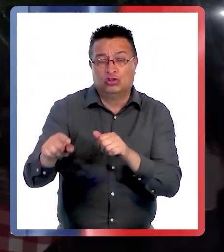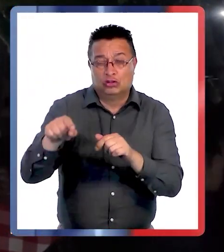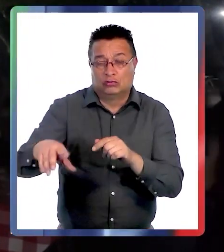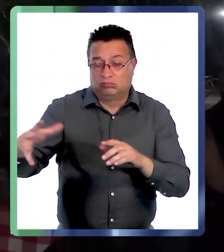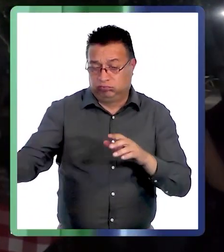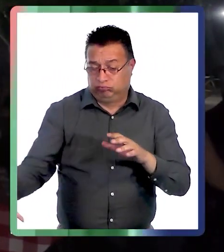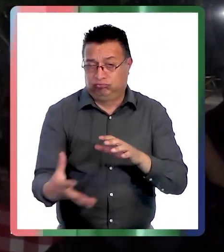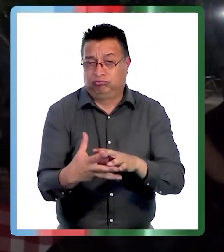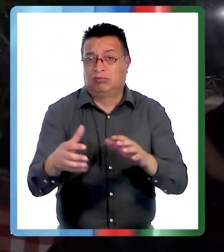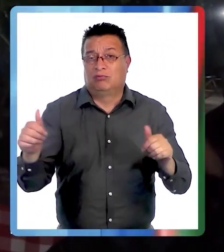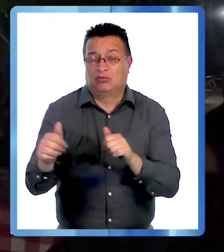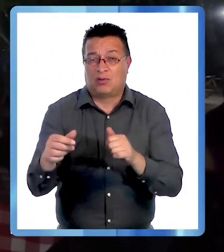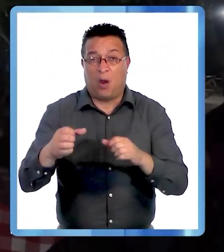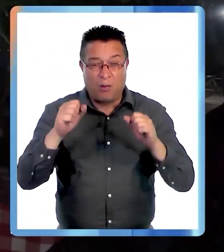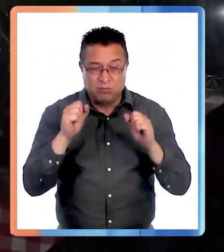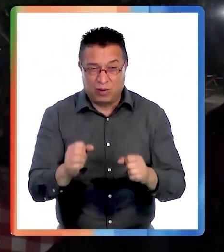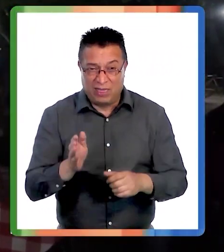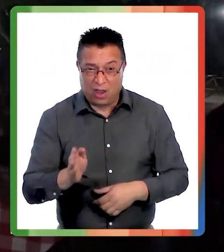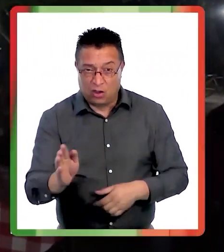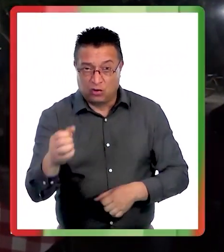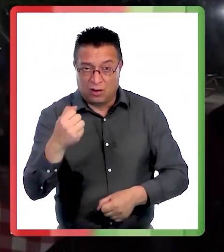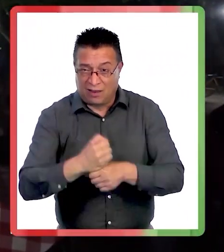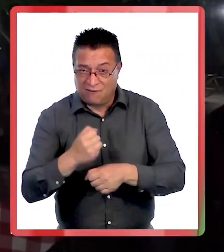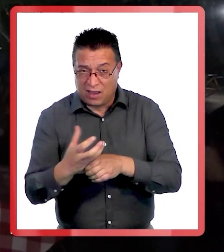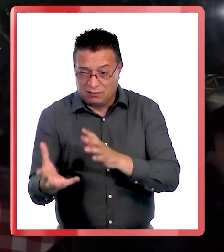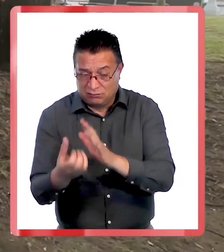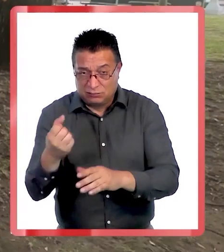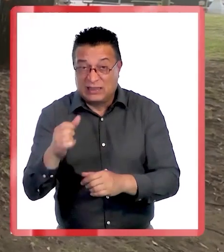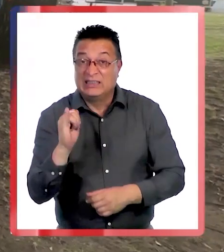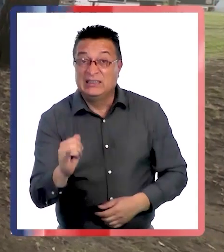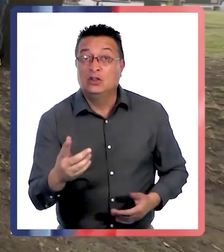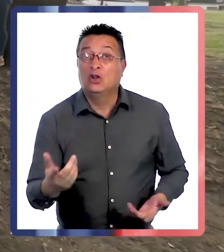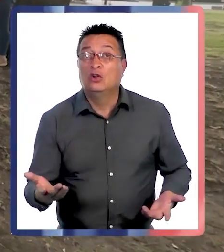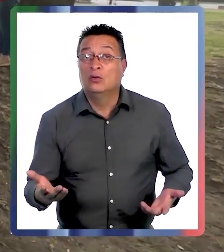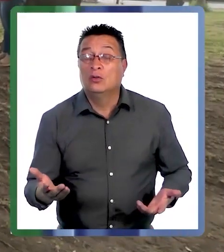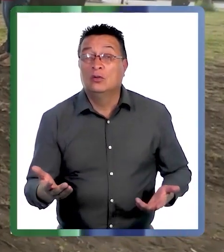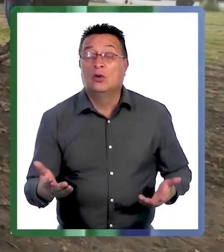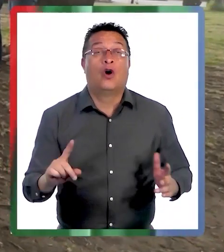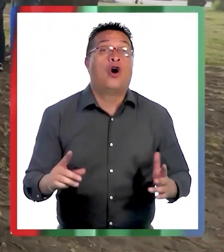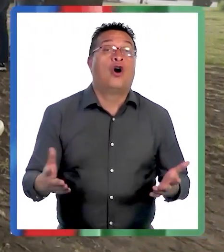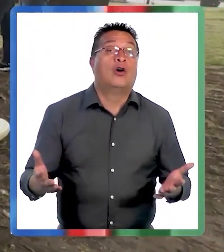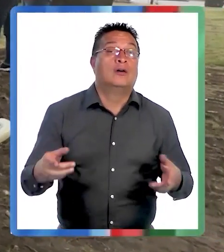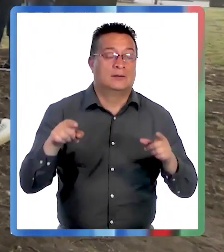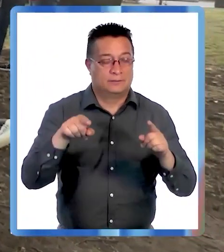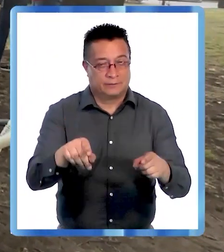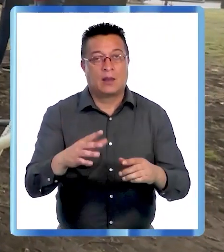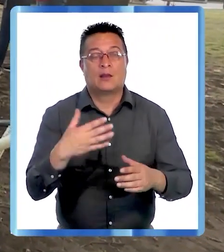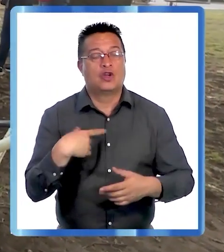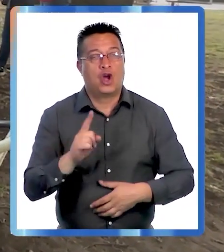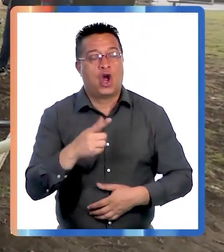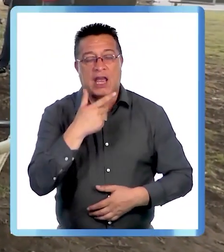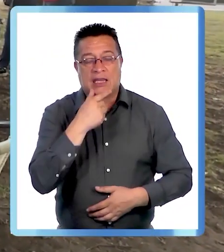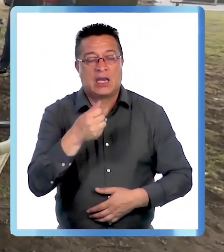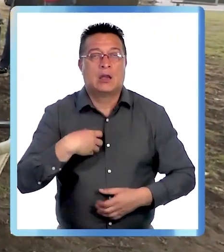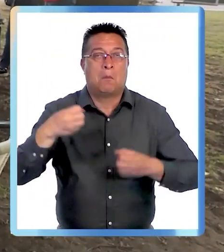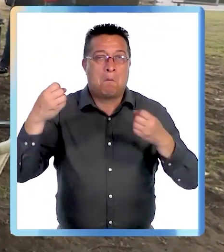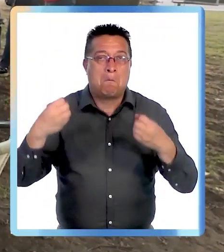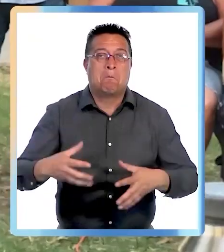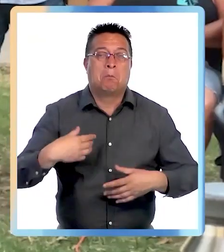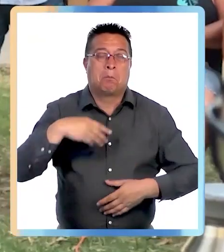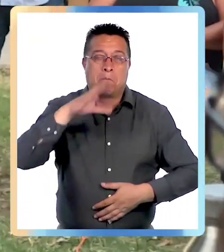la zona podrán seguir haciendo hortaliza de esa manera. Simplemente indican que no quieren pagar el costo